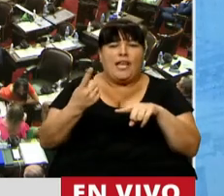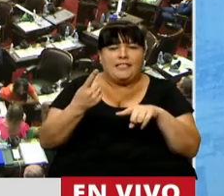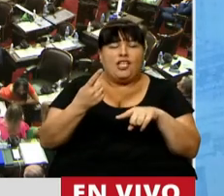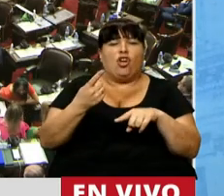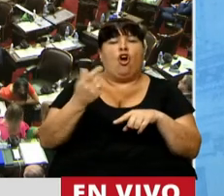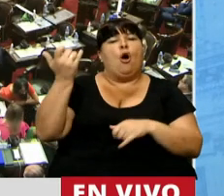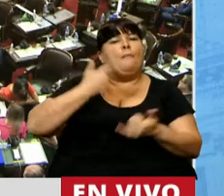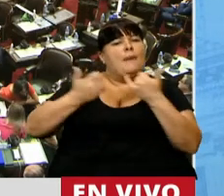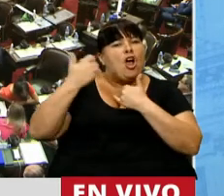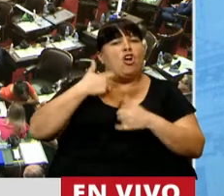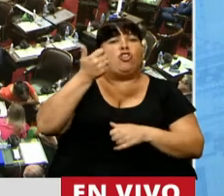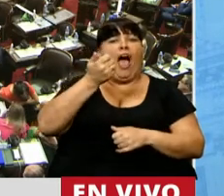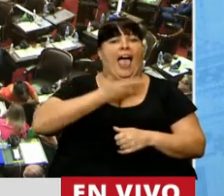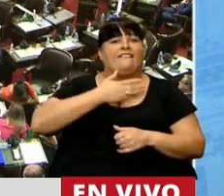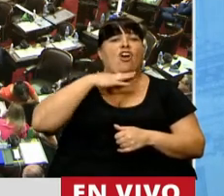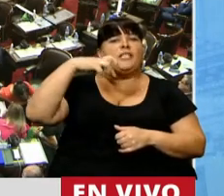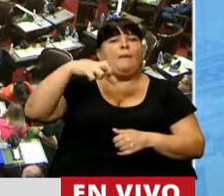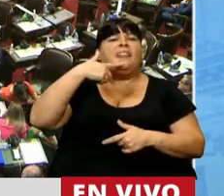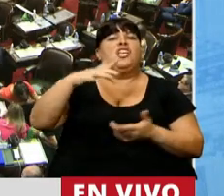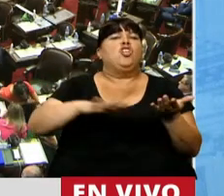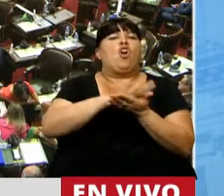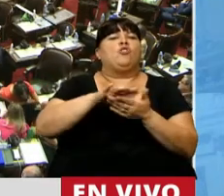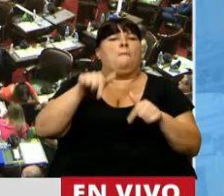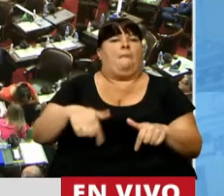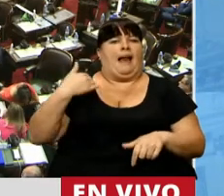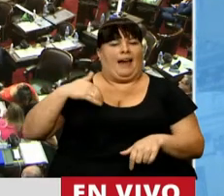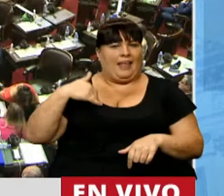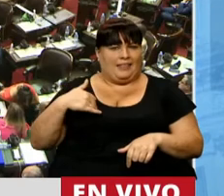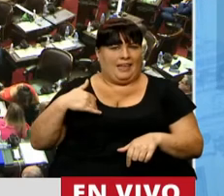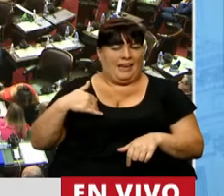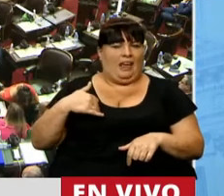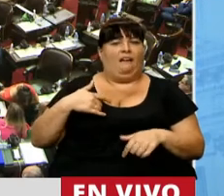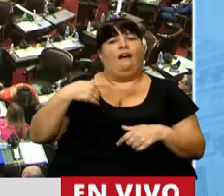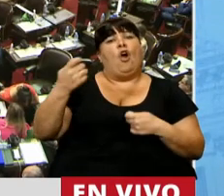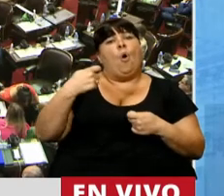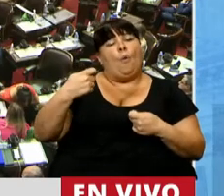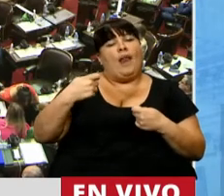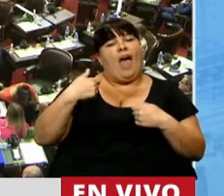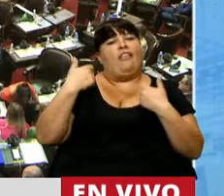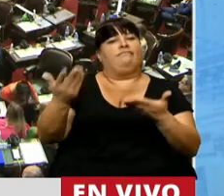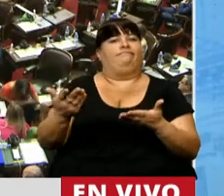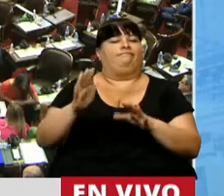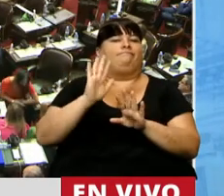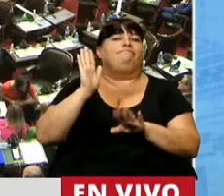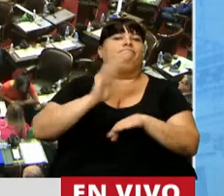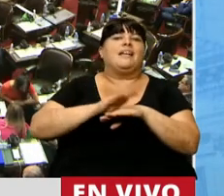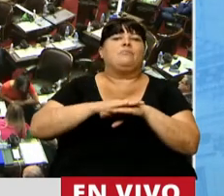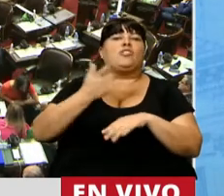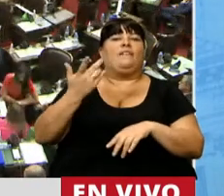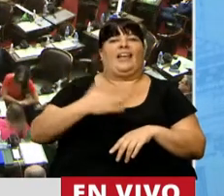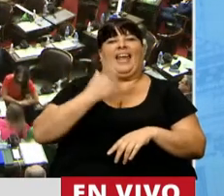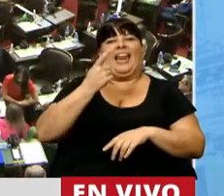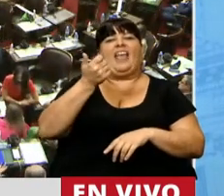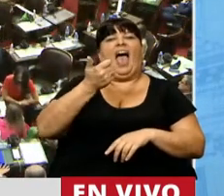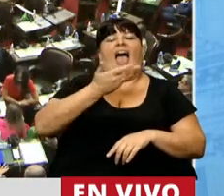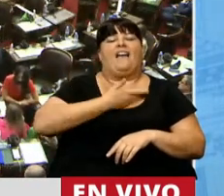contó que las AFJP eran la solución a la Argentina y entregó a los jubilados a manos de los gerentes de